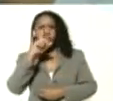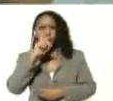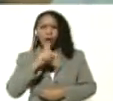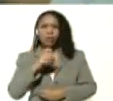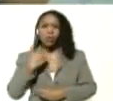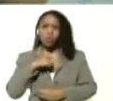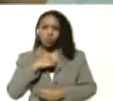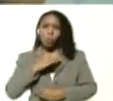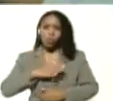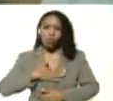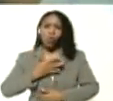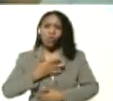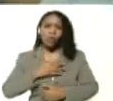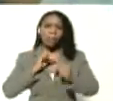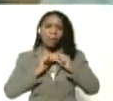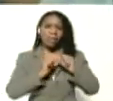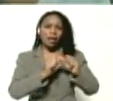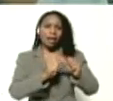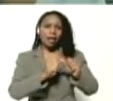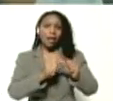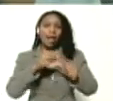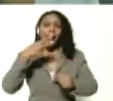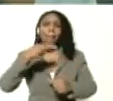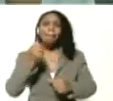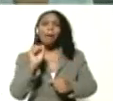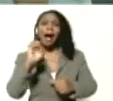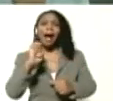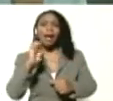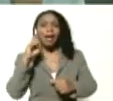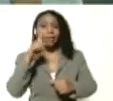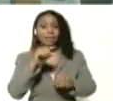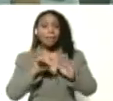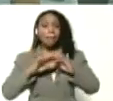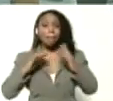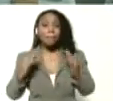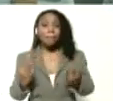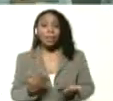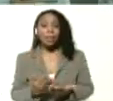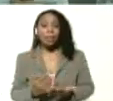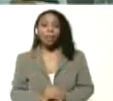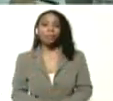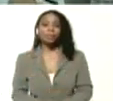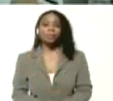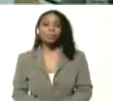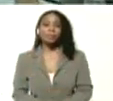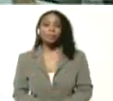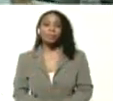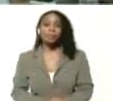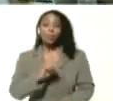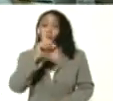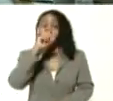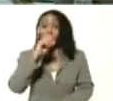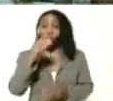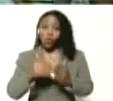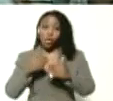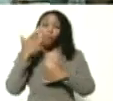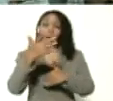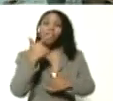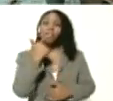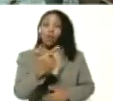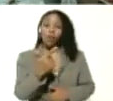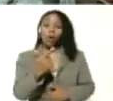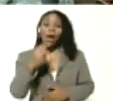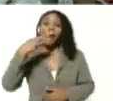íbamos a poder mantener el PAE en plena pandemia? Un año después, digo, el